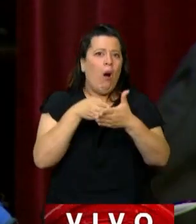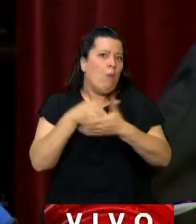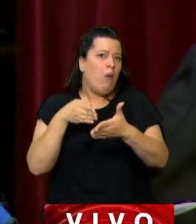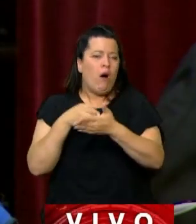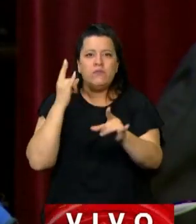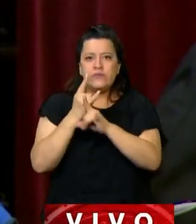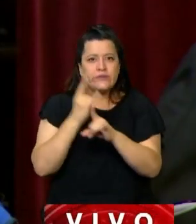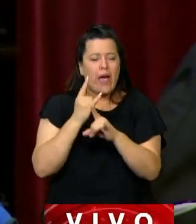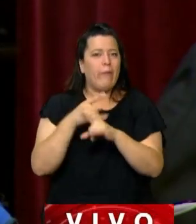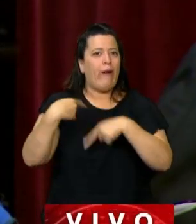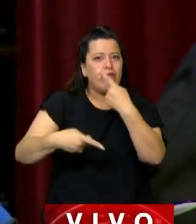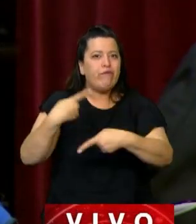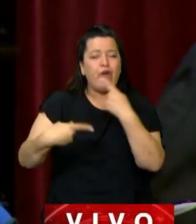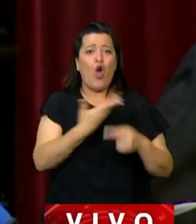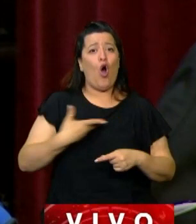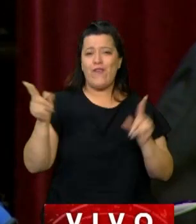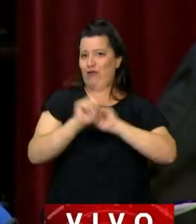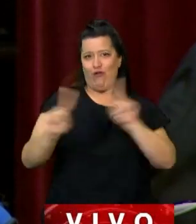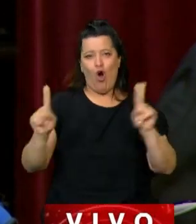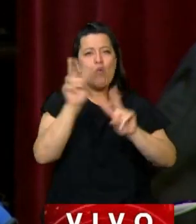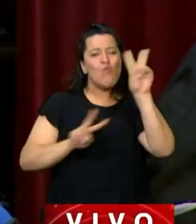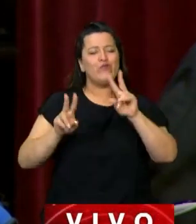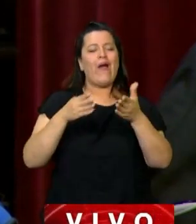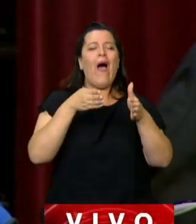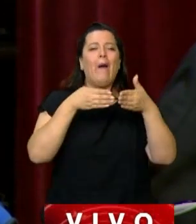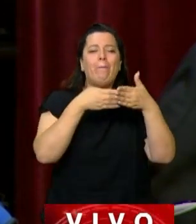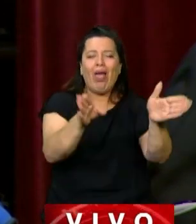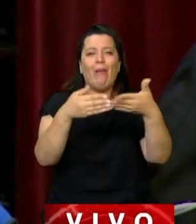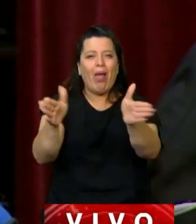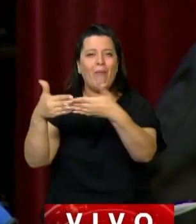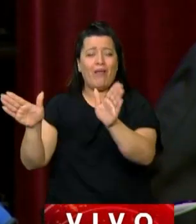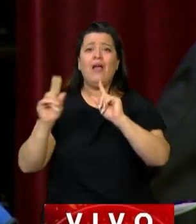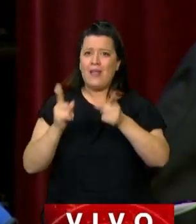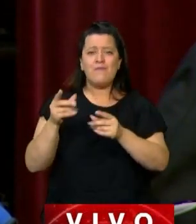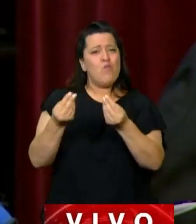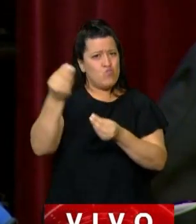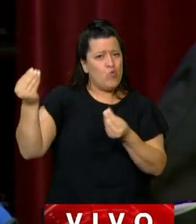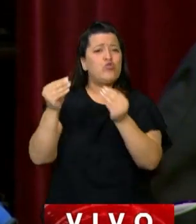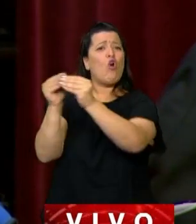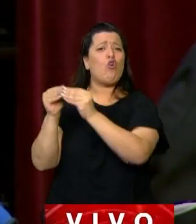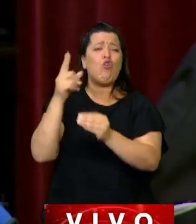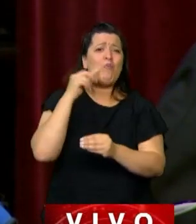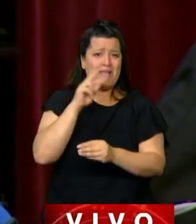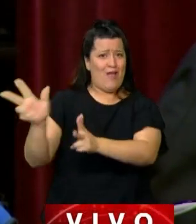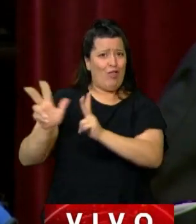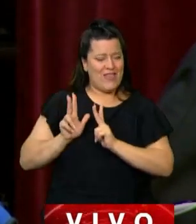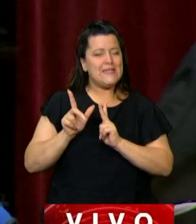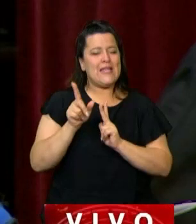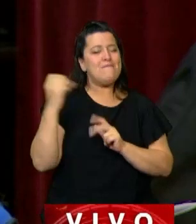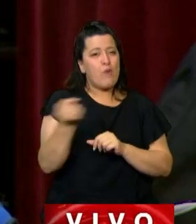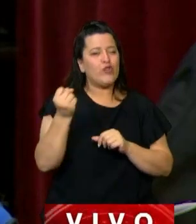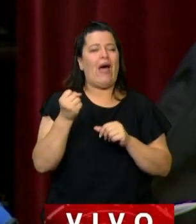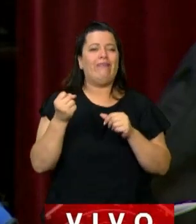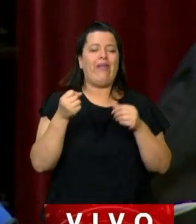constantes que se hacen desde los gobiernos. que, bueno, también transmitir esa preocupación que nos han marcado muchas compañeras y compañeros. Así que, bueno,